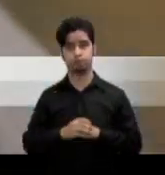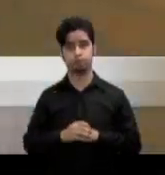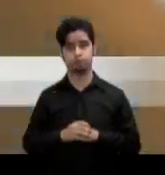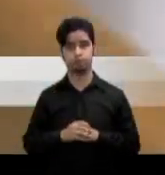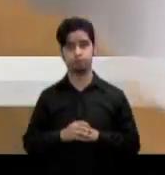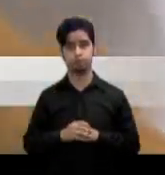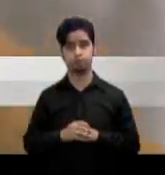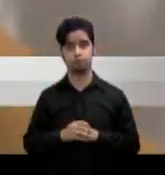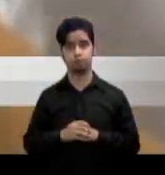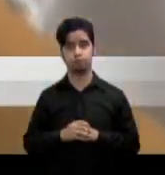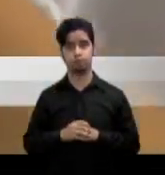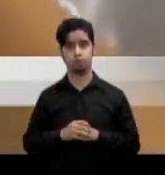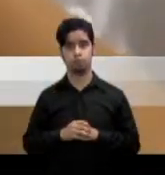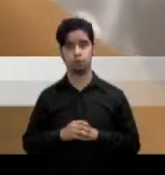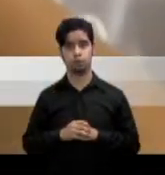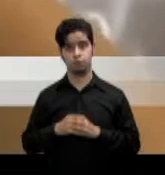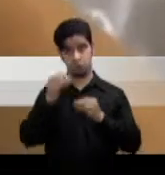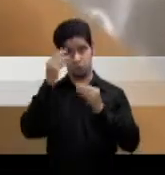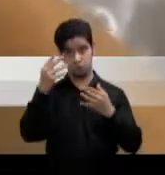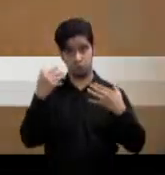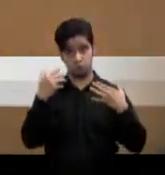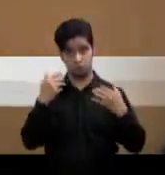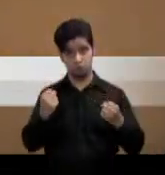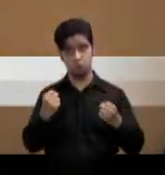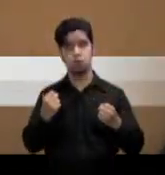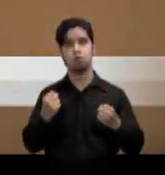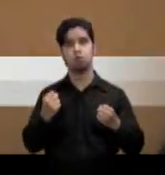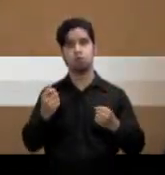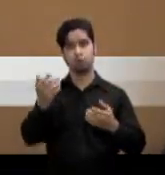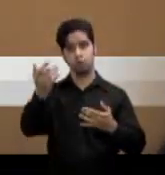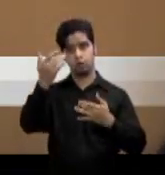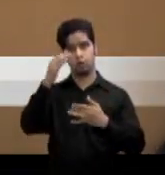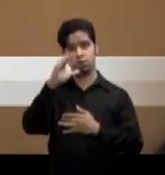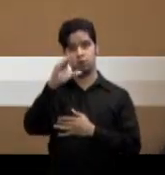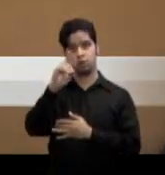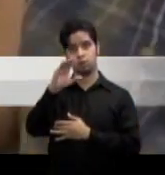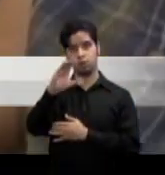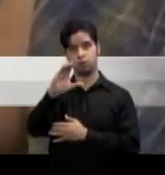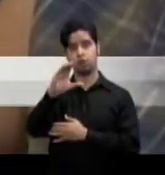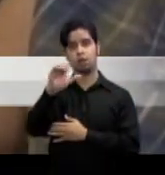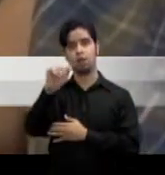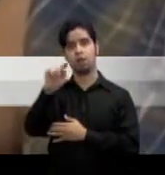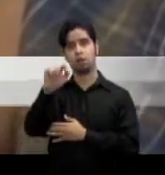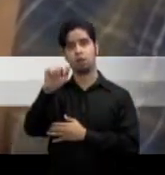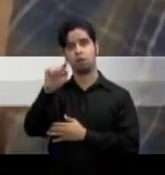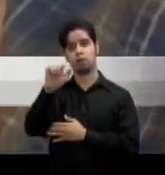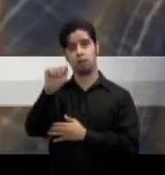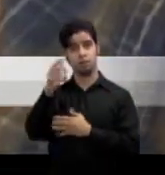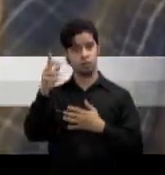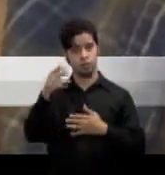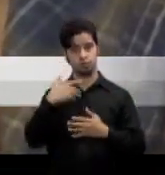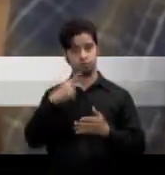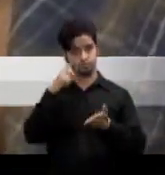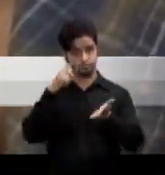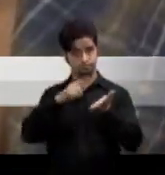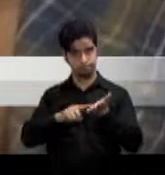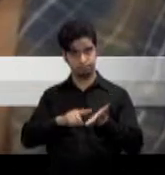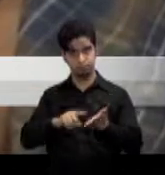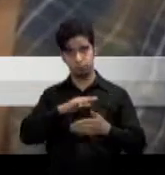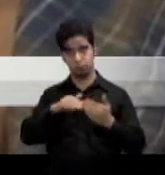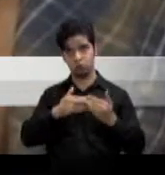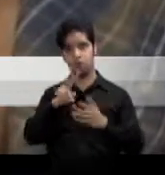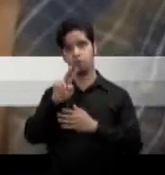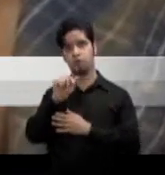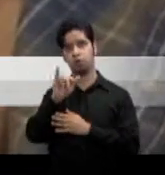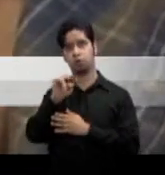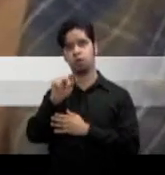salud la sede de los centros de control y prevención de enfermedades sedes en atlanta informó que tras analizar la efectividad de las vacunas contra